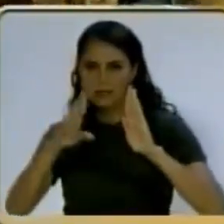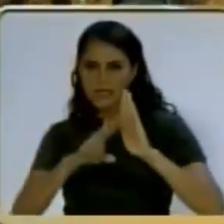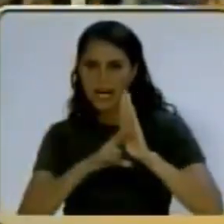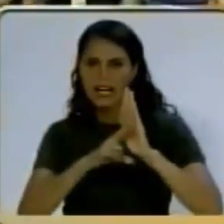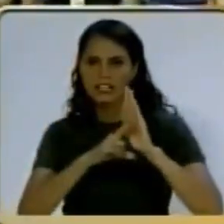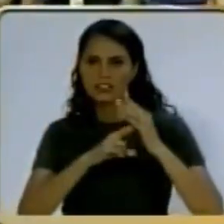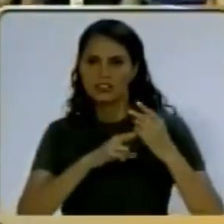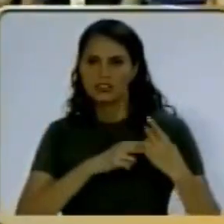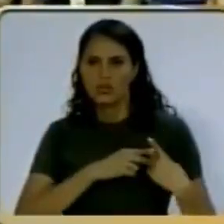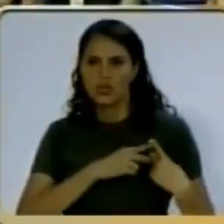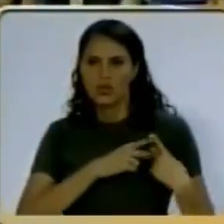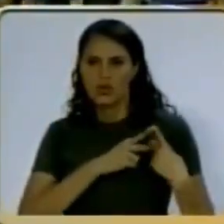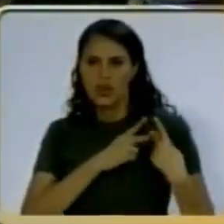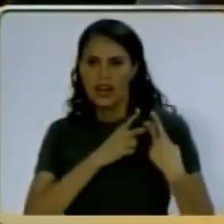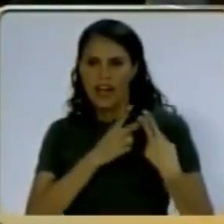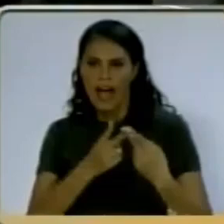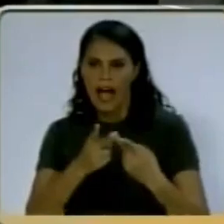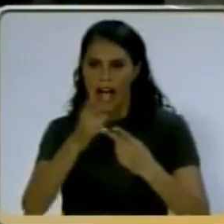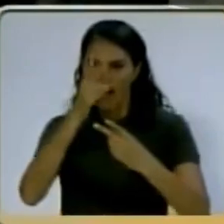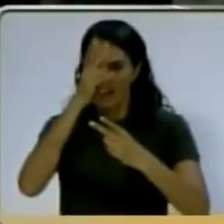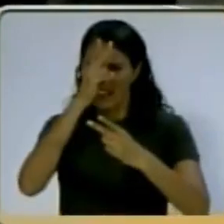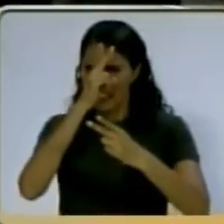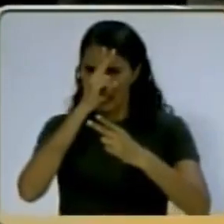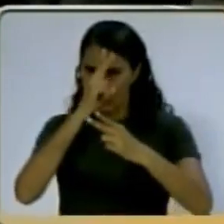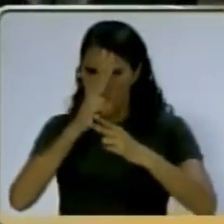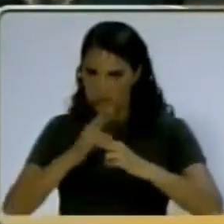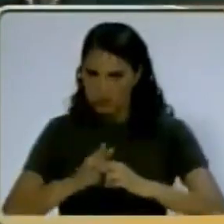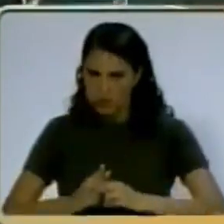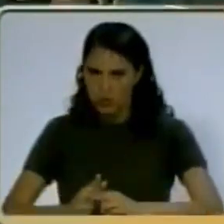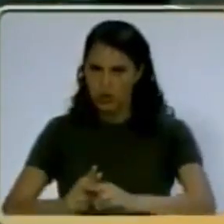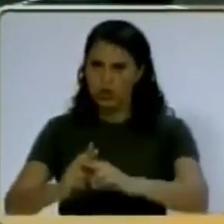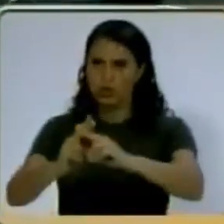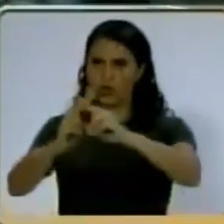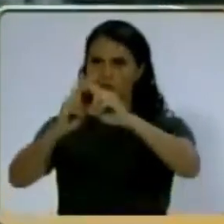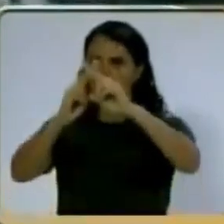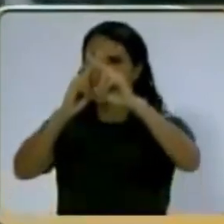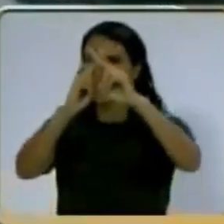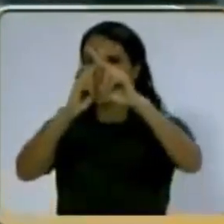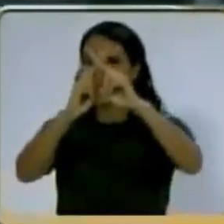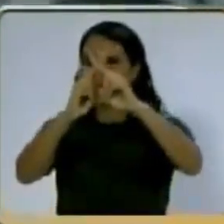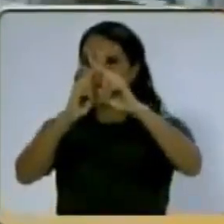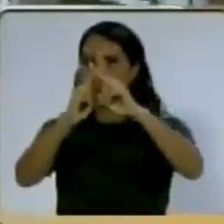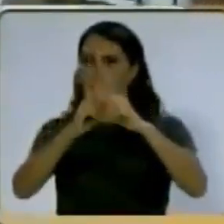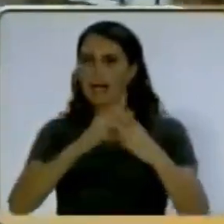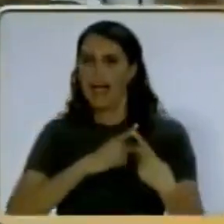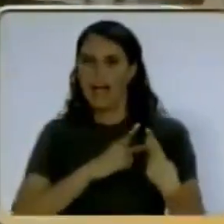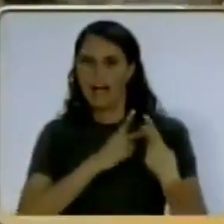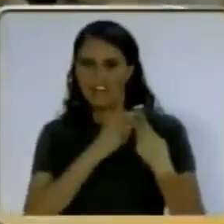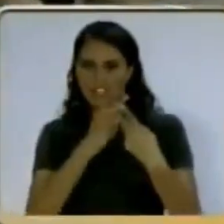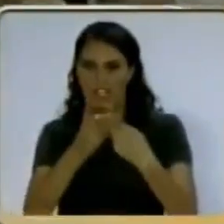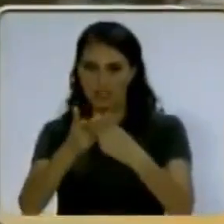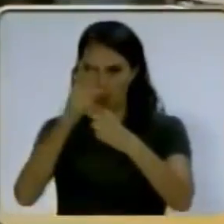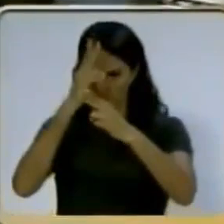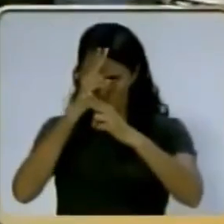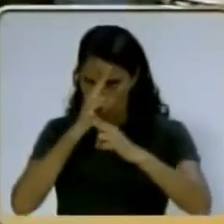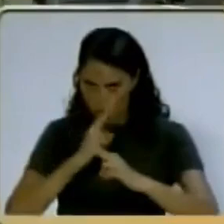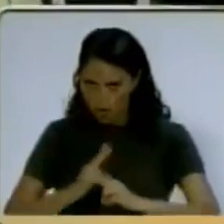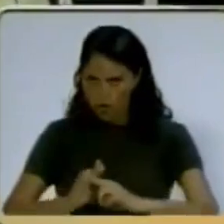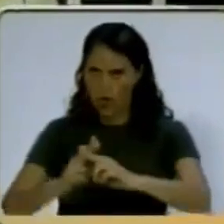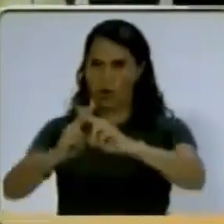respetando la virtud de amor! ¡Gloria